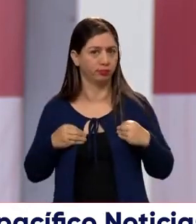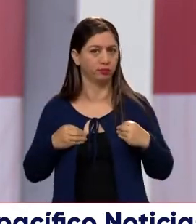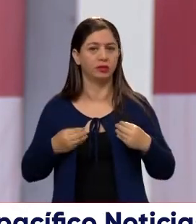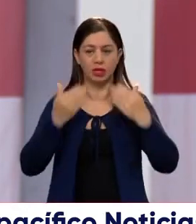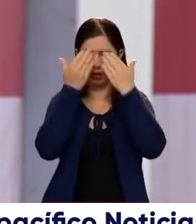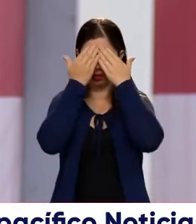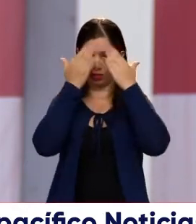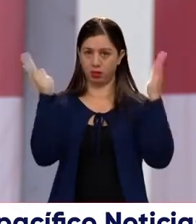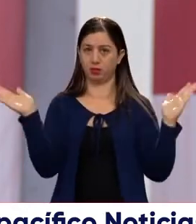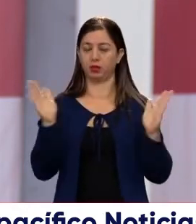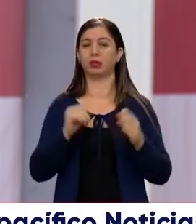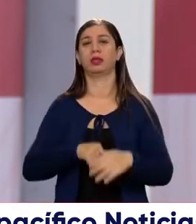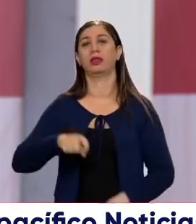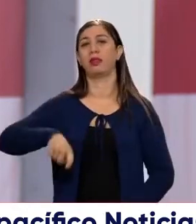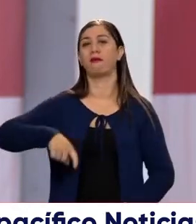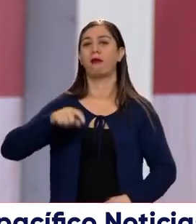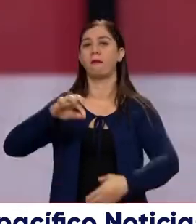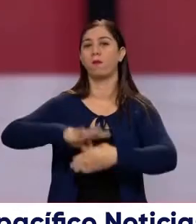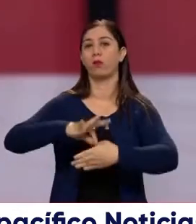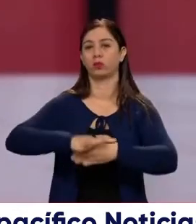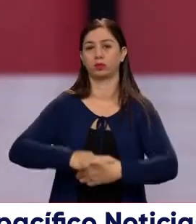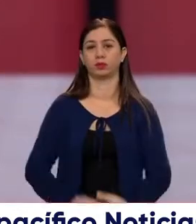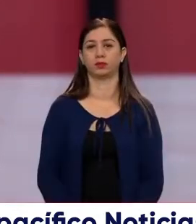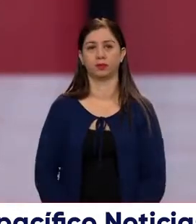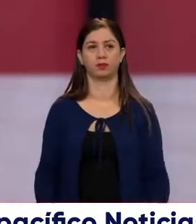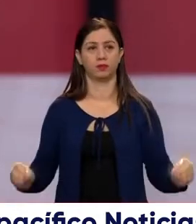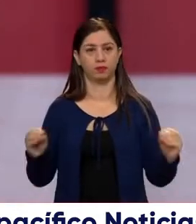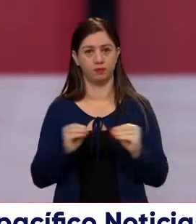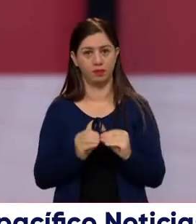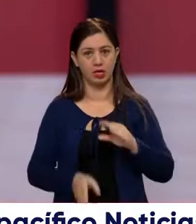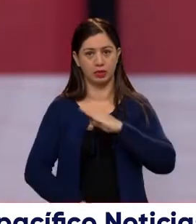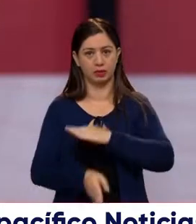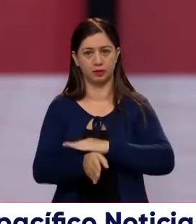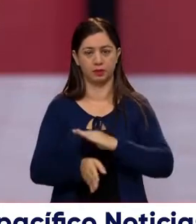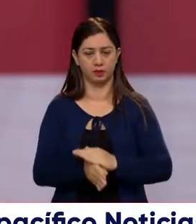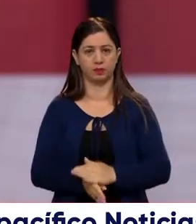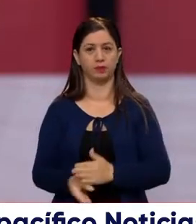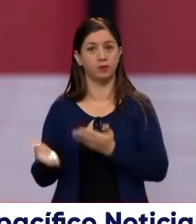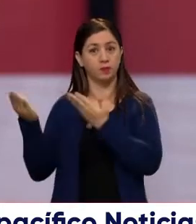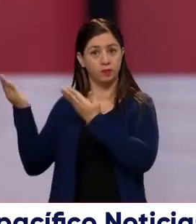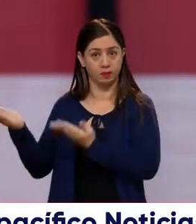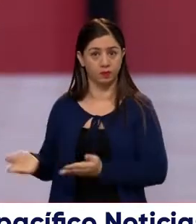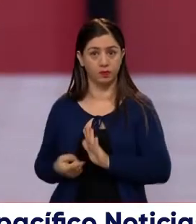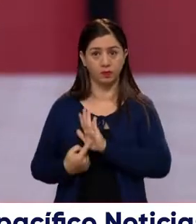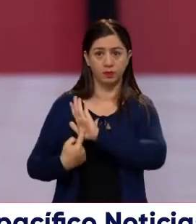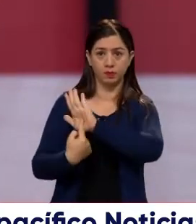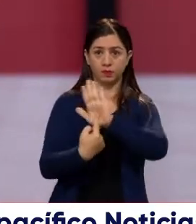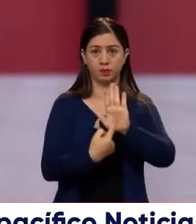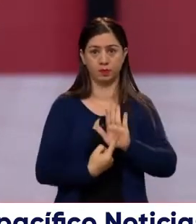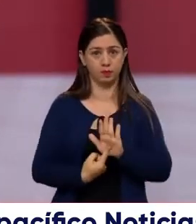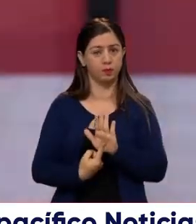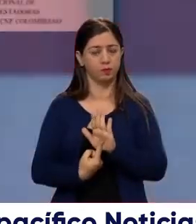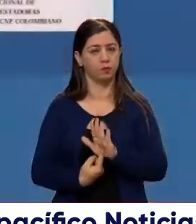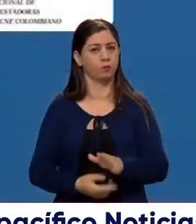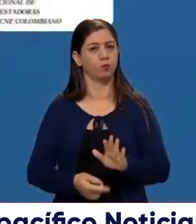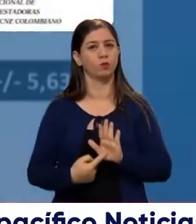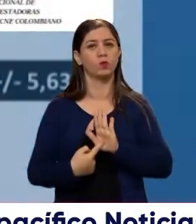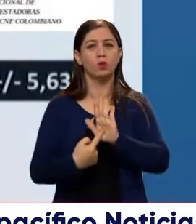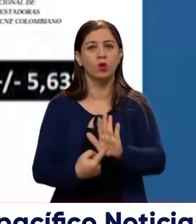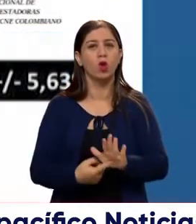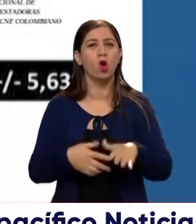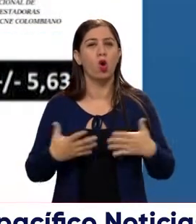en una democracia y nuestro deber es votar. Avanzamos. El siguiente gráfico que ustedes van a ver en pantalla nos presenta un